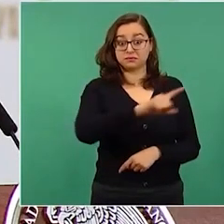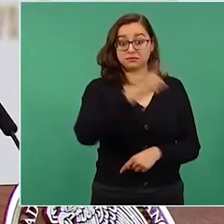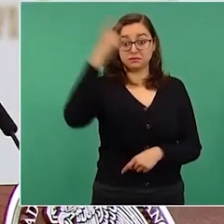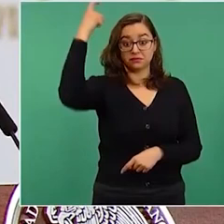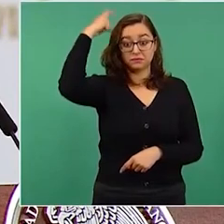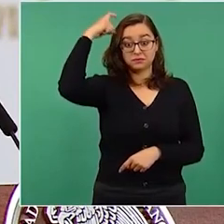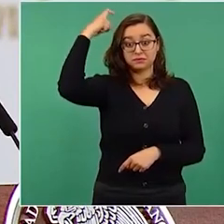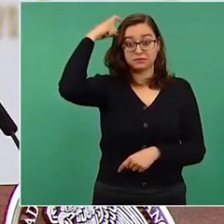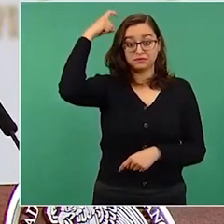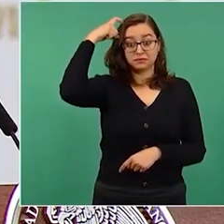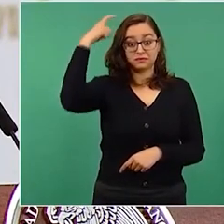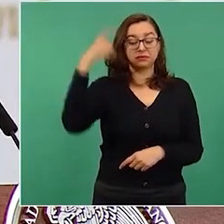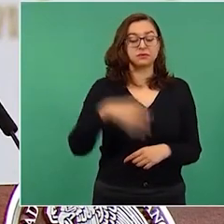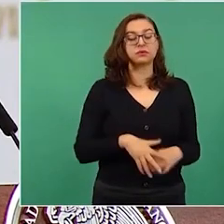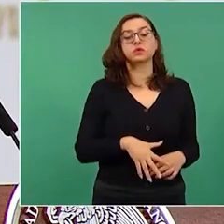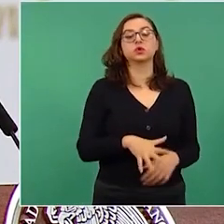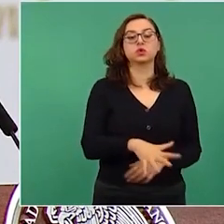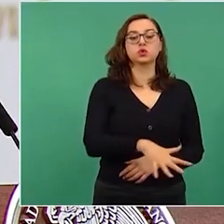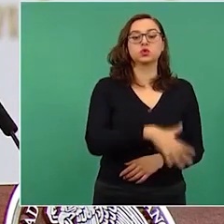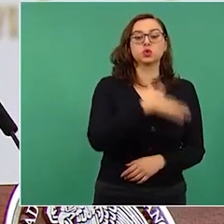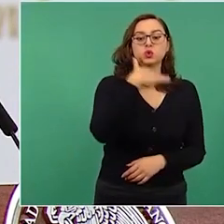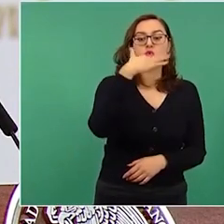eran los del otro partido.